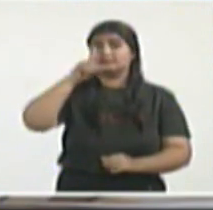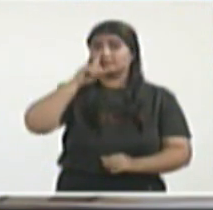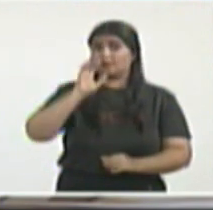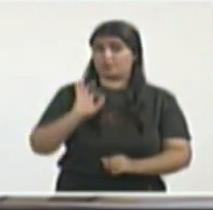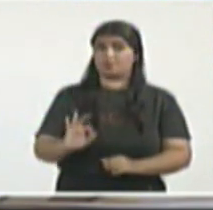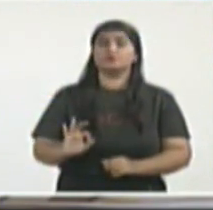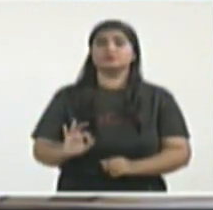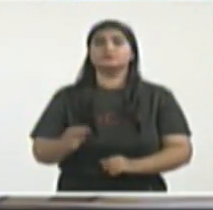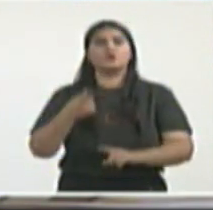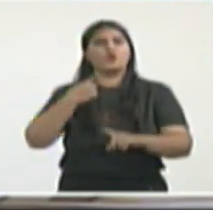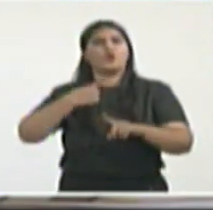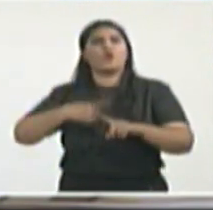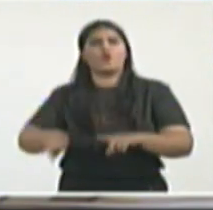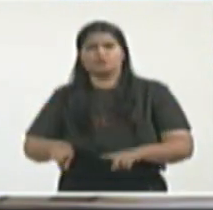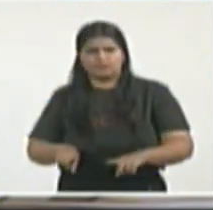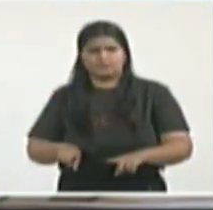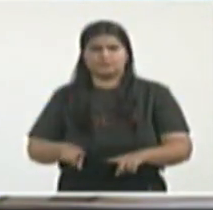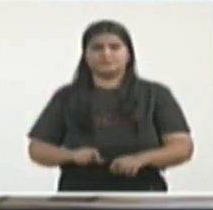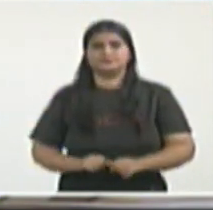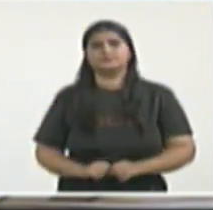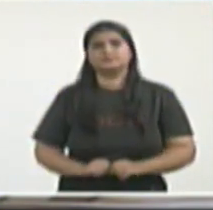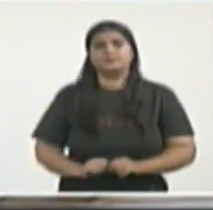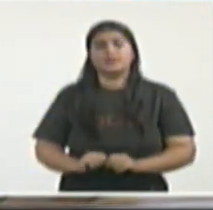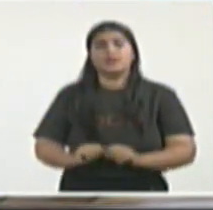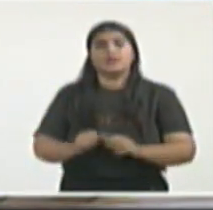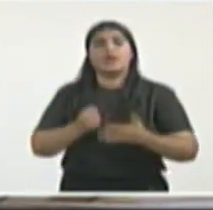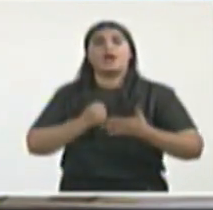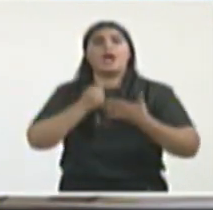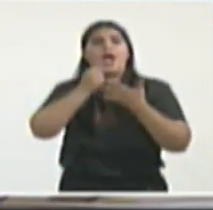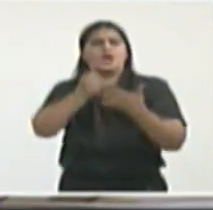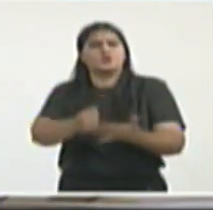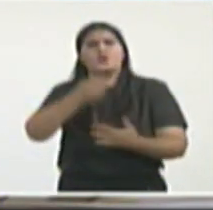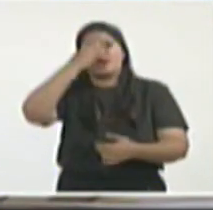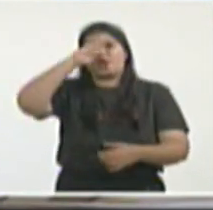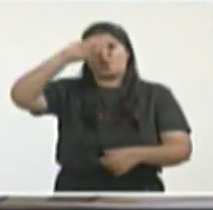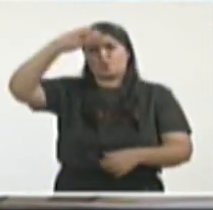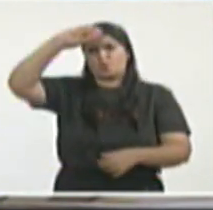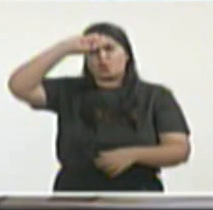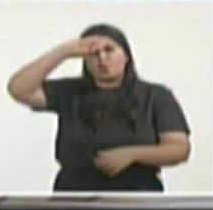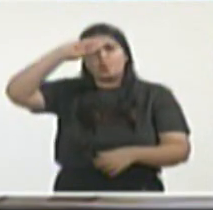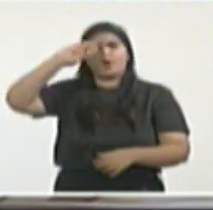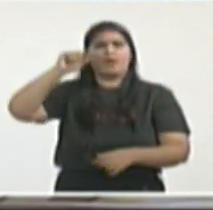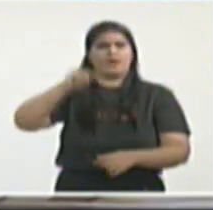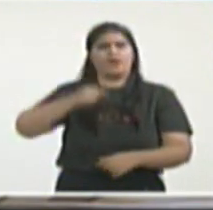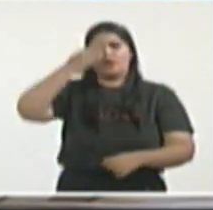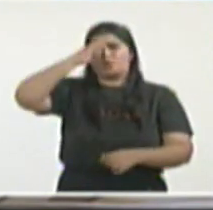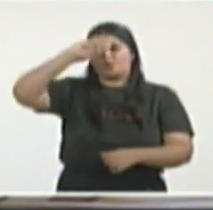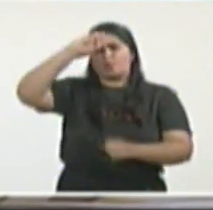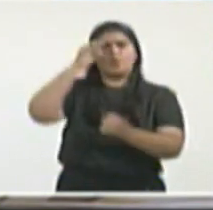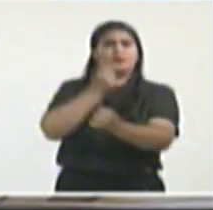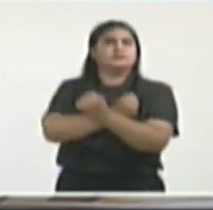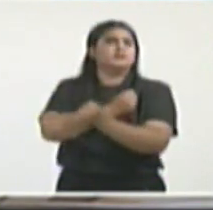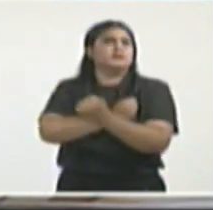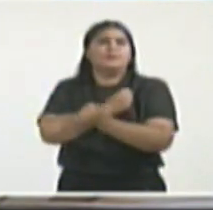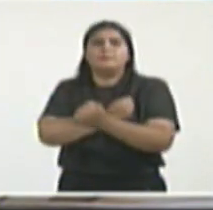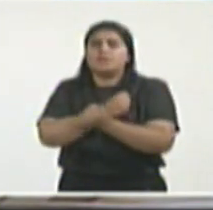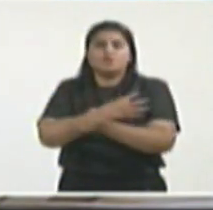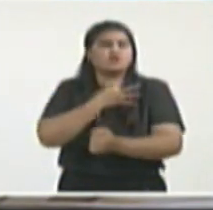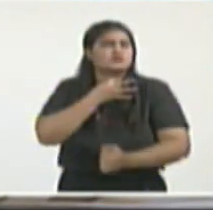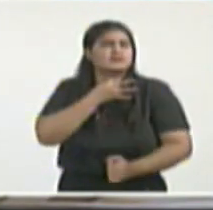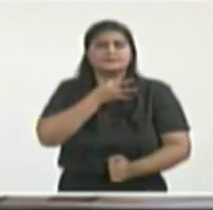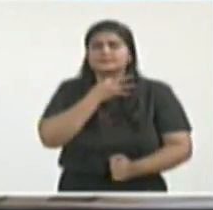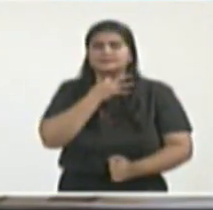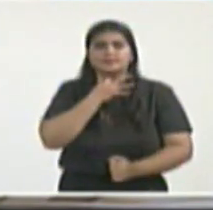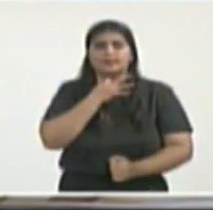SOS Cuba, la indicación del presidente de convocar al cuerpo diplomático y